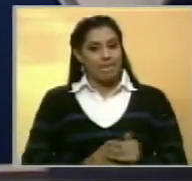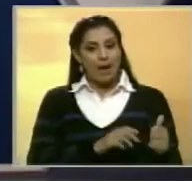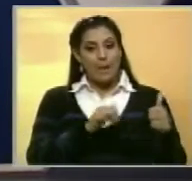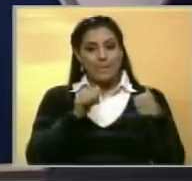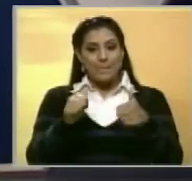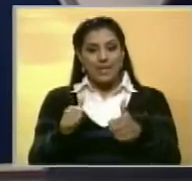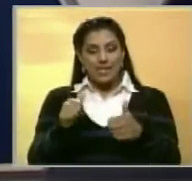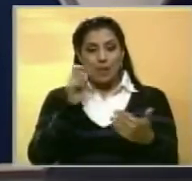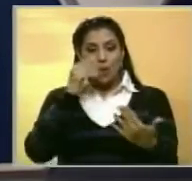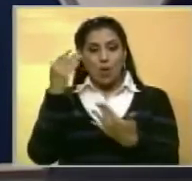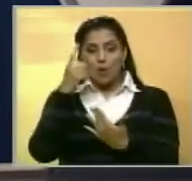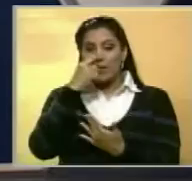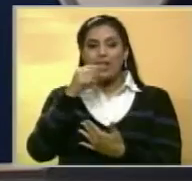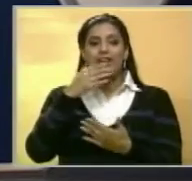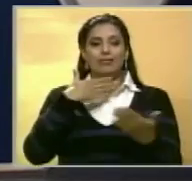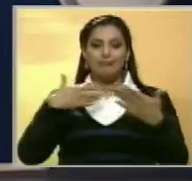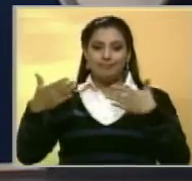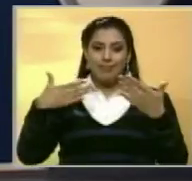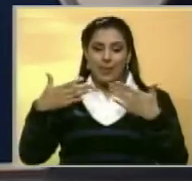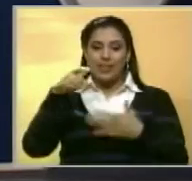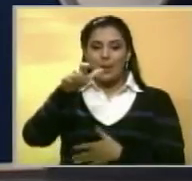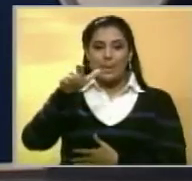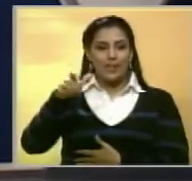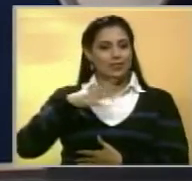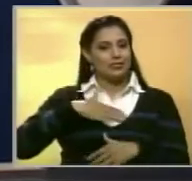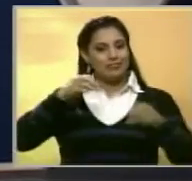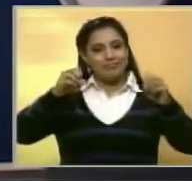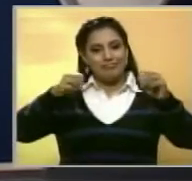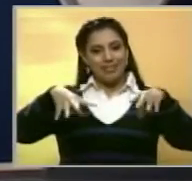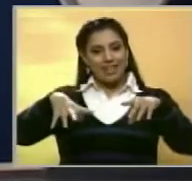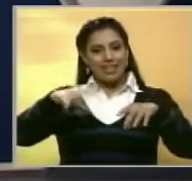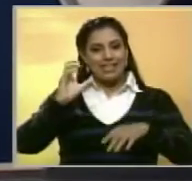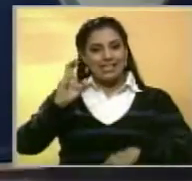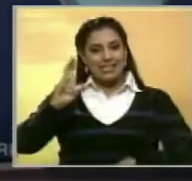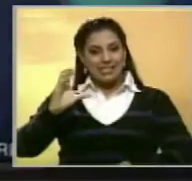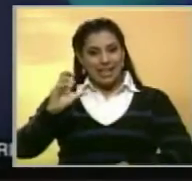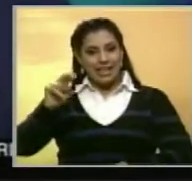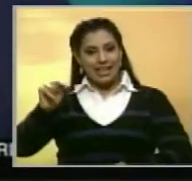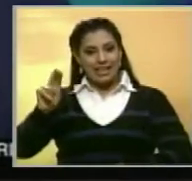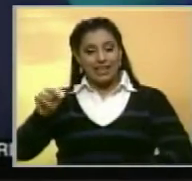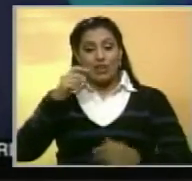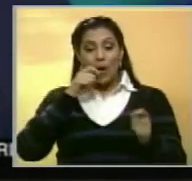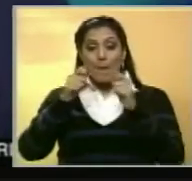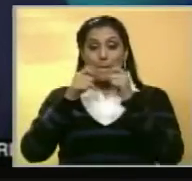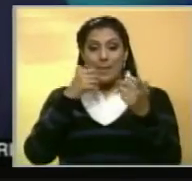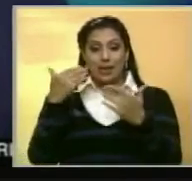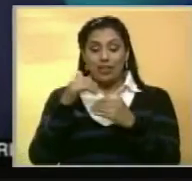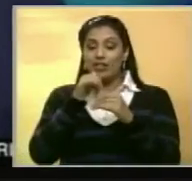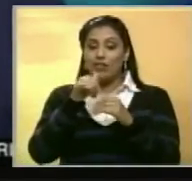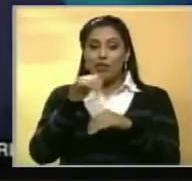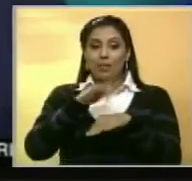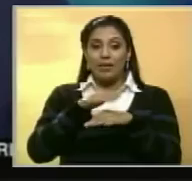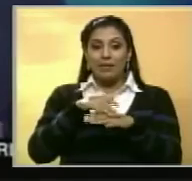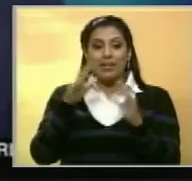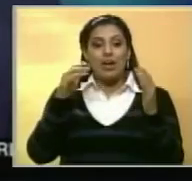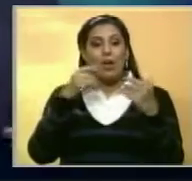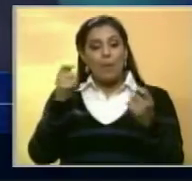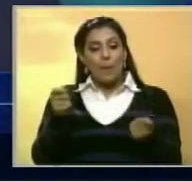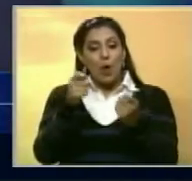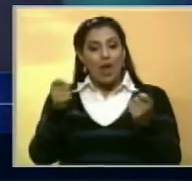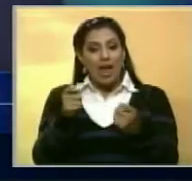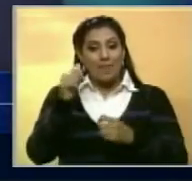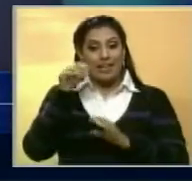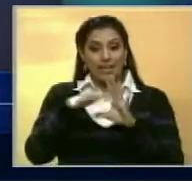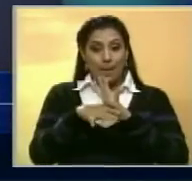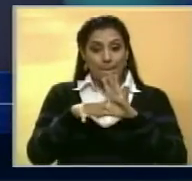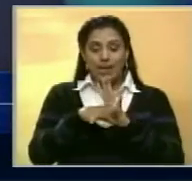Comenzamos con Ismael Cala, quien compartió con la audiencia que se retira de su programa. El periodista anunció durante la emisión de su programa de